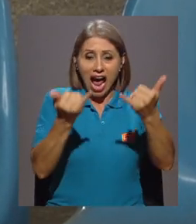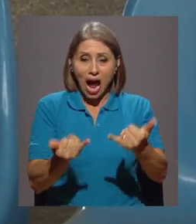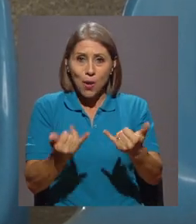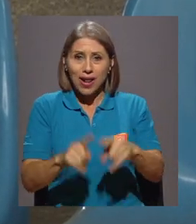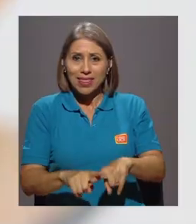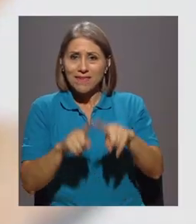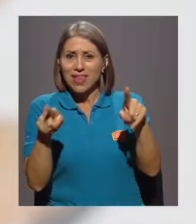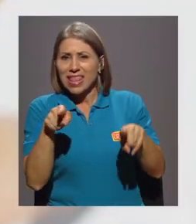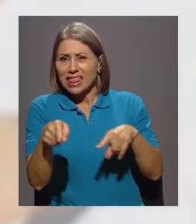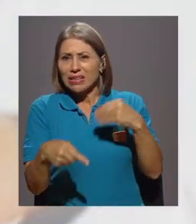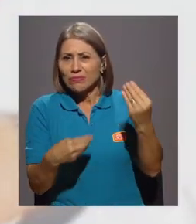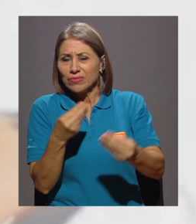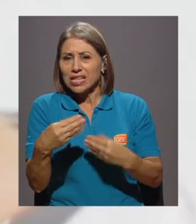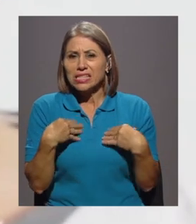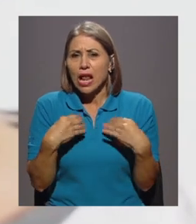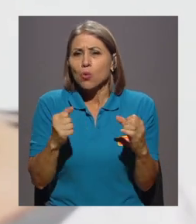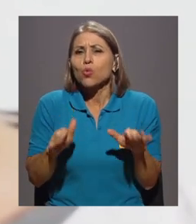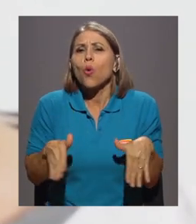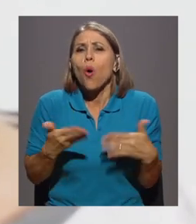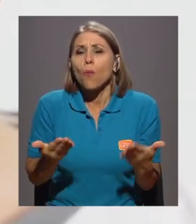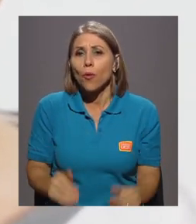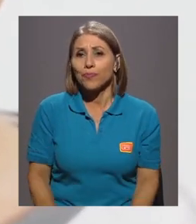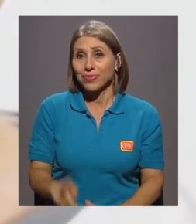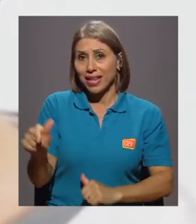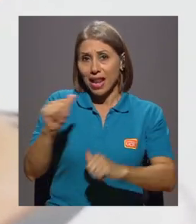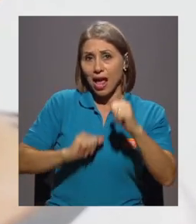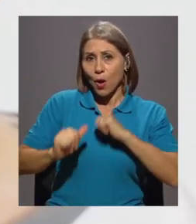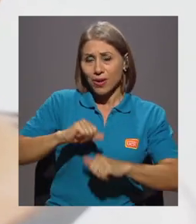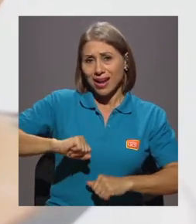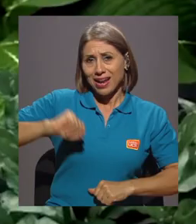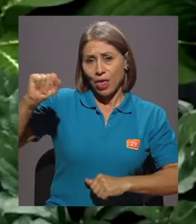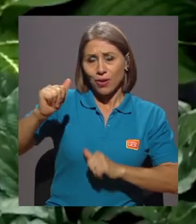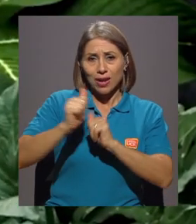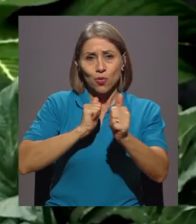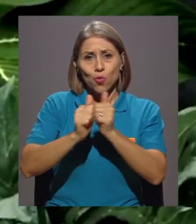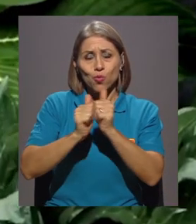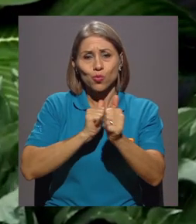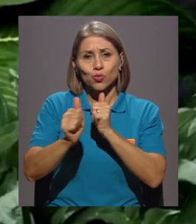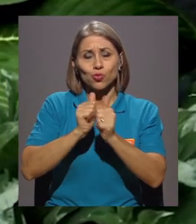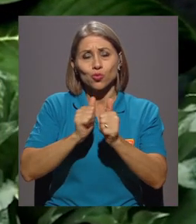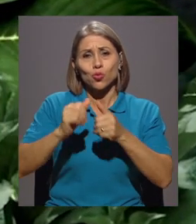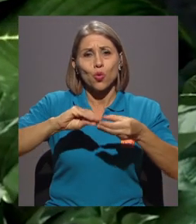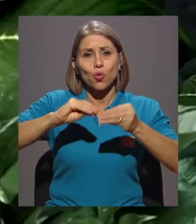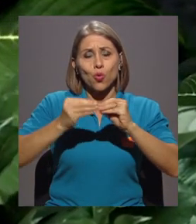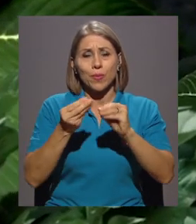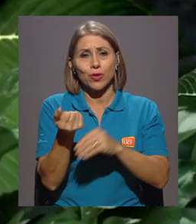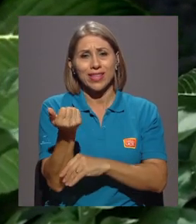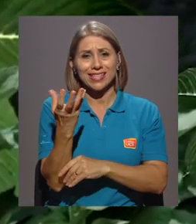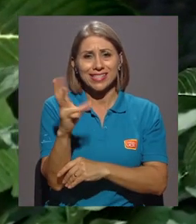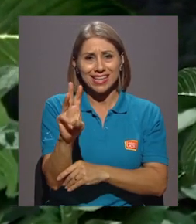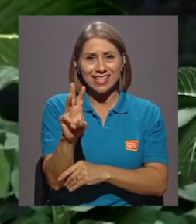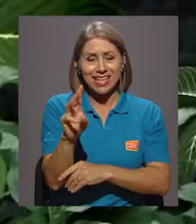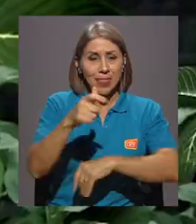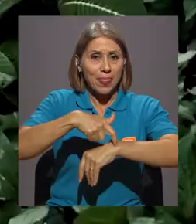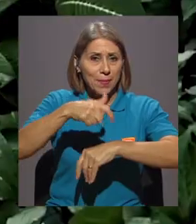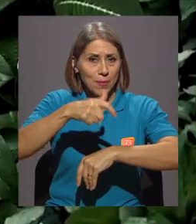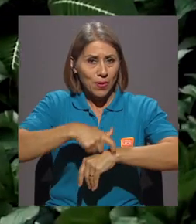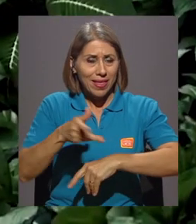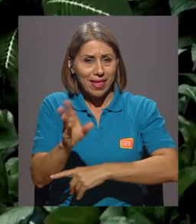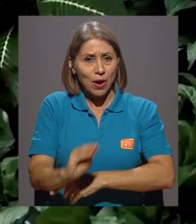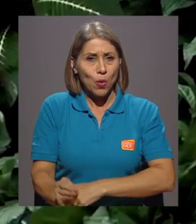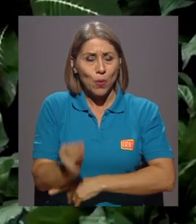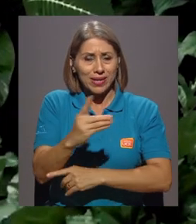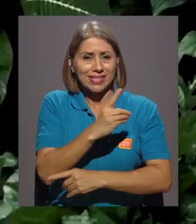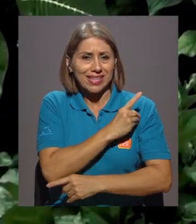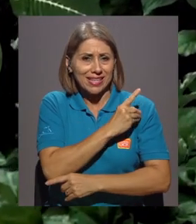afectada su salud. La obra resultó ganadora del concurso de la edición número 16 de la temporada